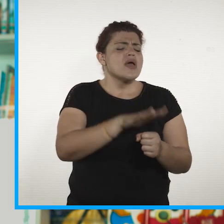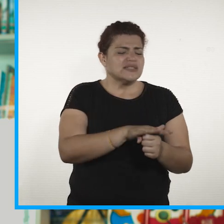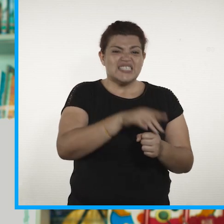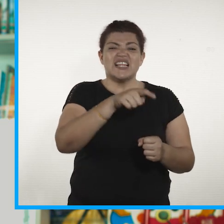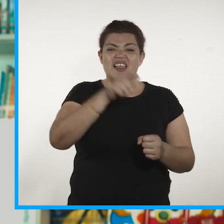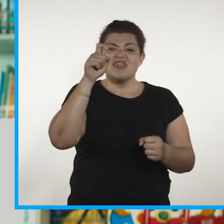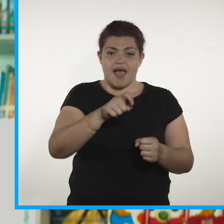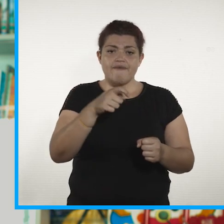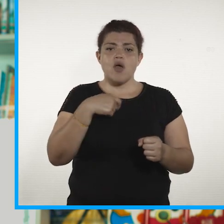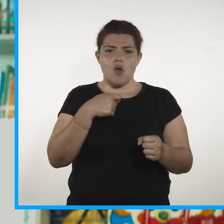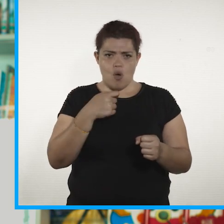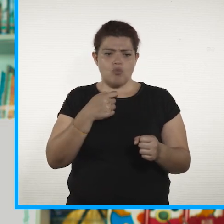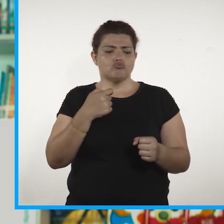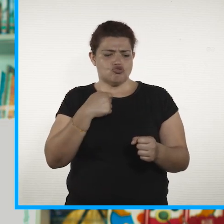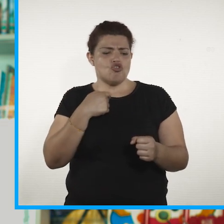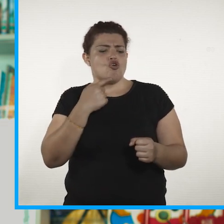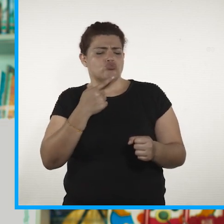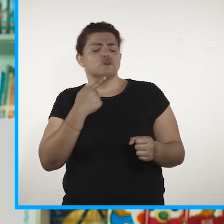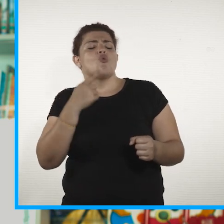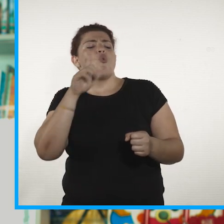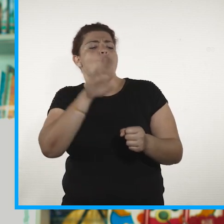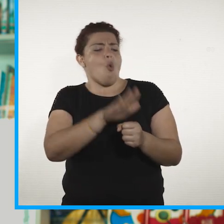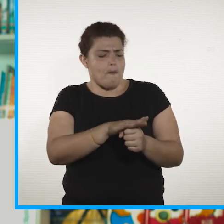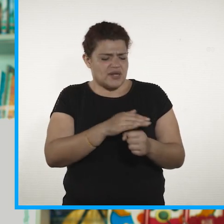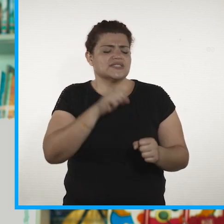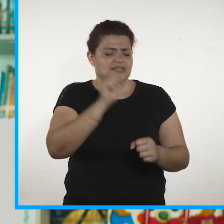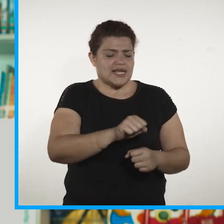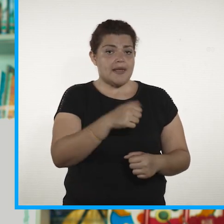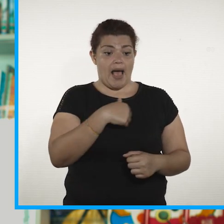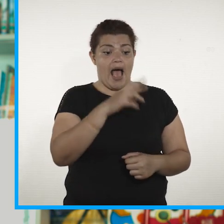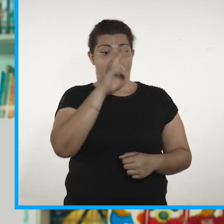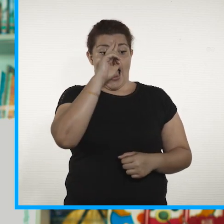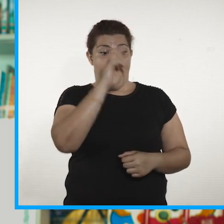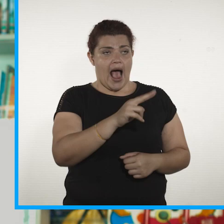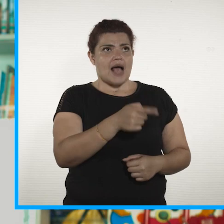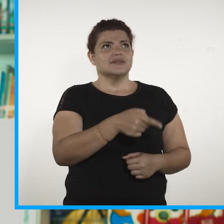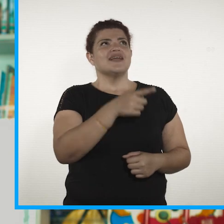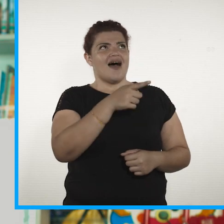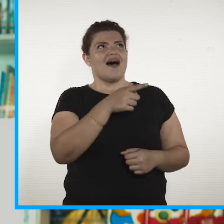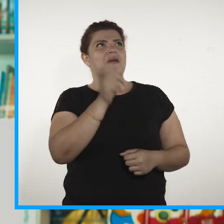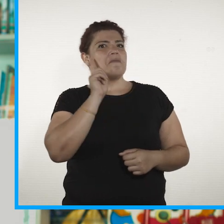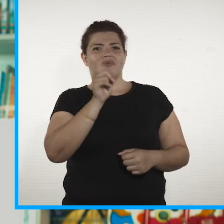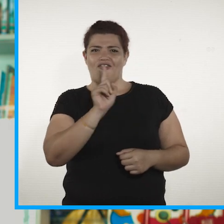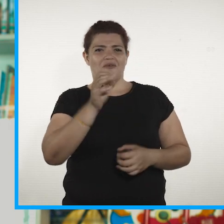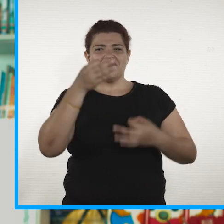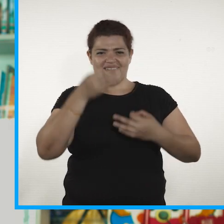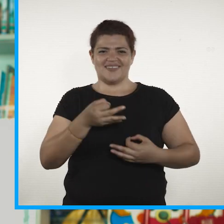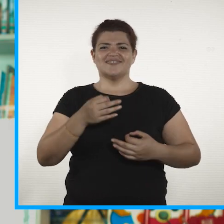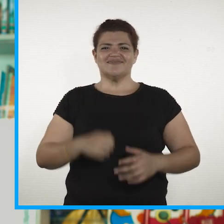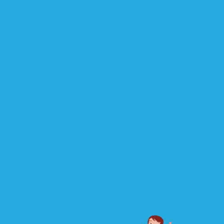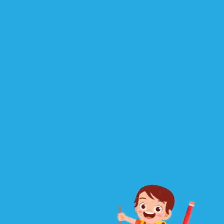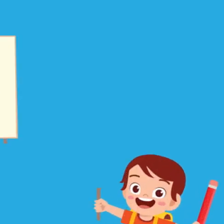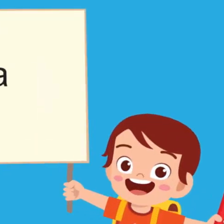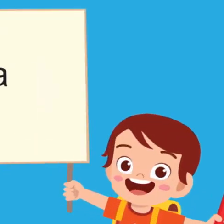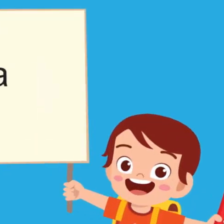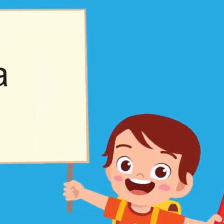niño es muy importante cumplírselo porque eso hará que nos respeten y nos valoren.